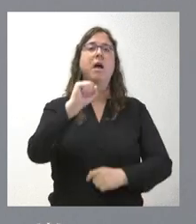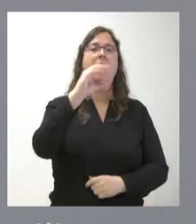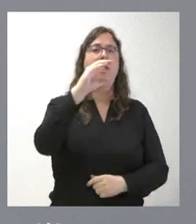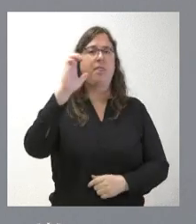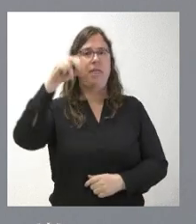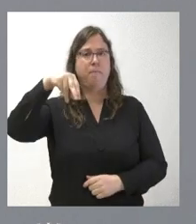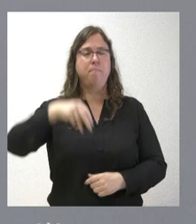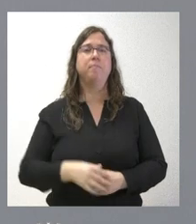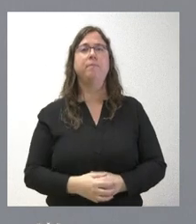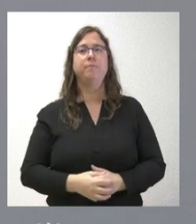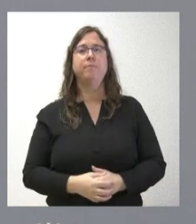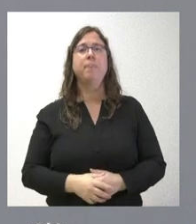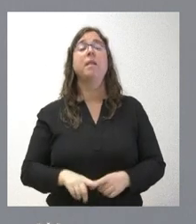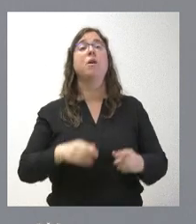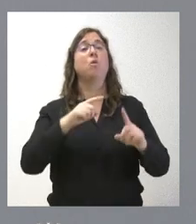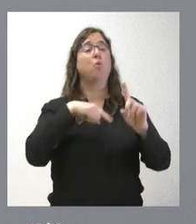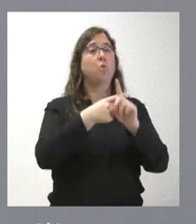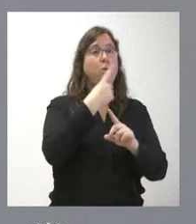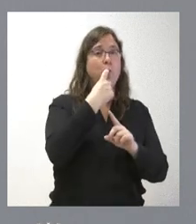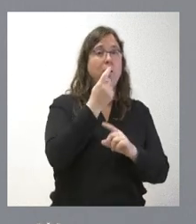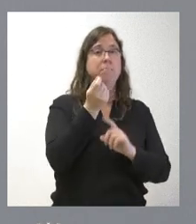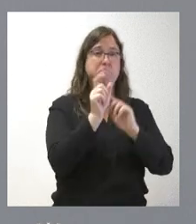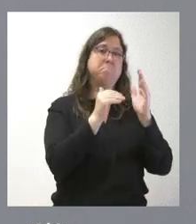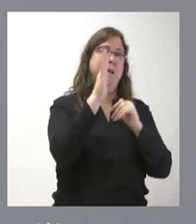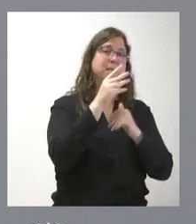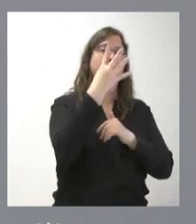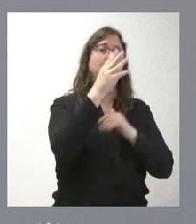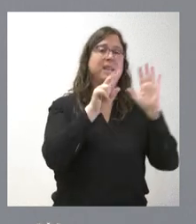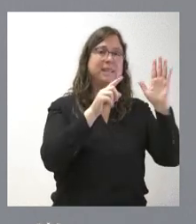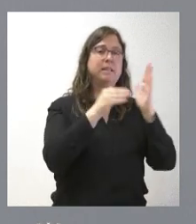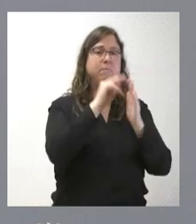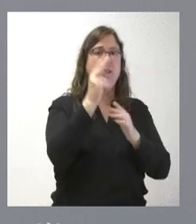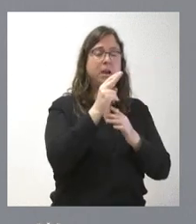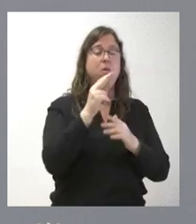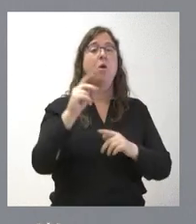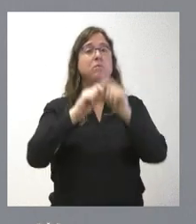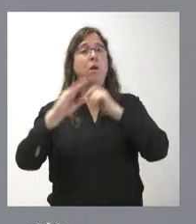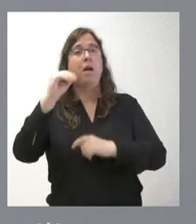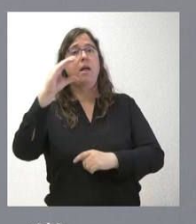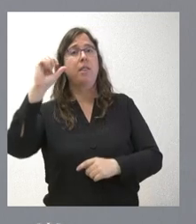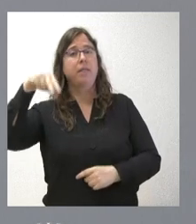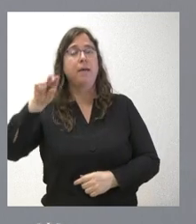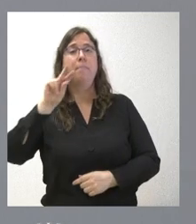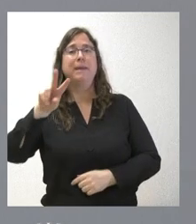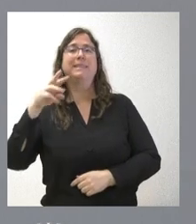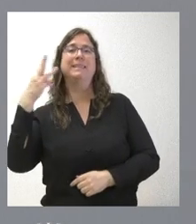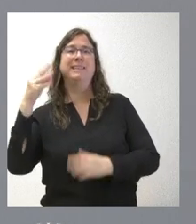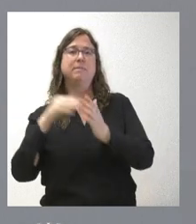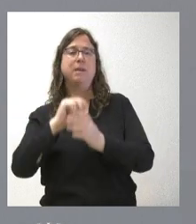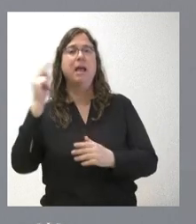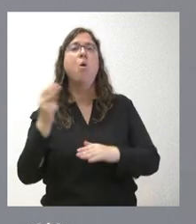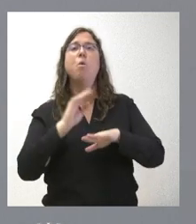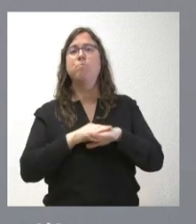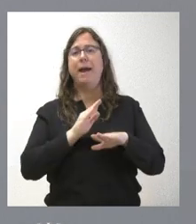través de Cruz Roja la cifra es más alta, 46.000 euros y a través de ACEN hablamos de 23.000 euros para